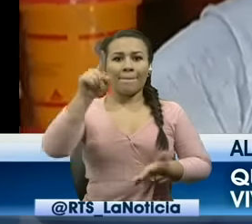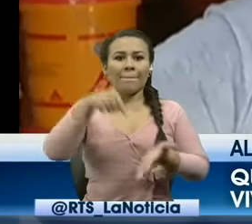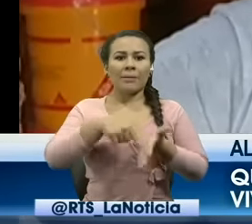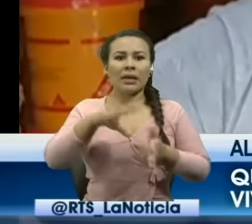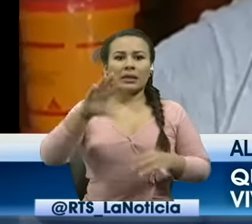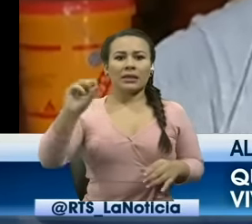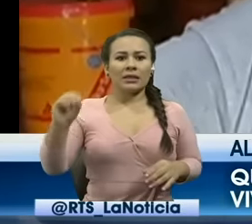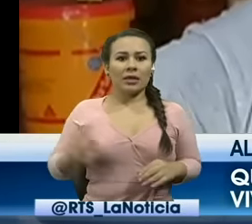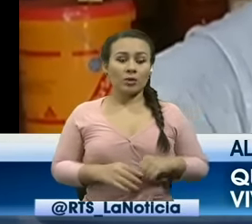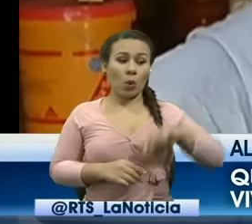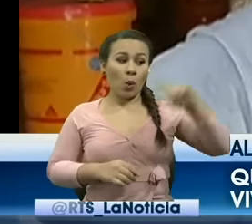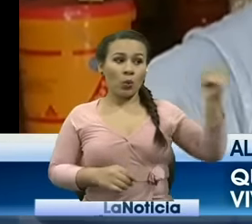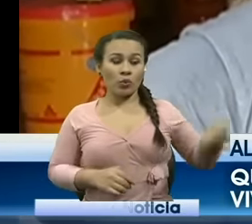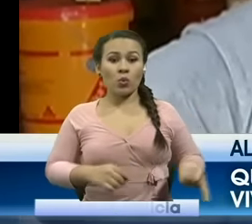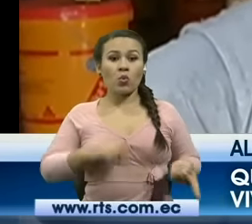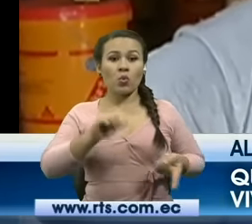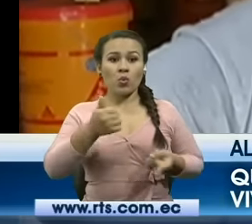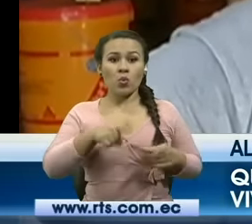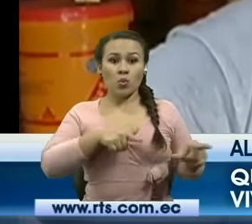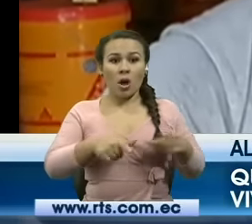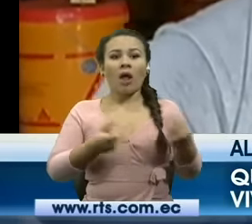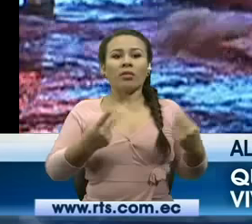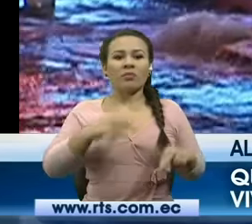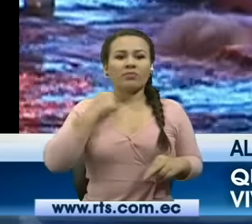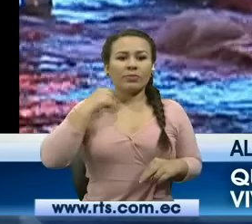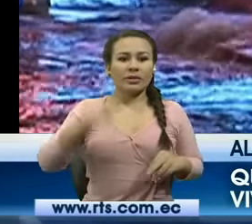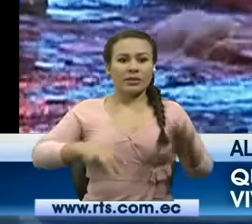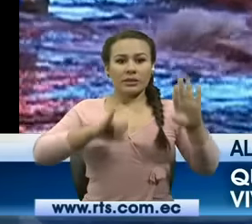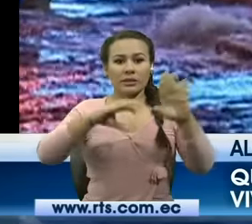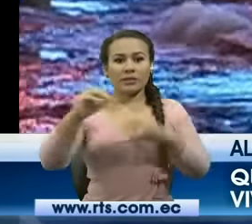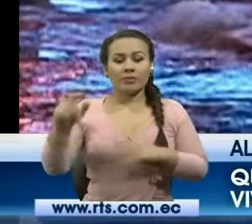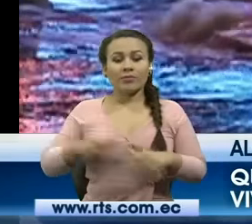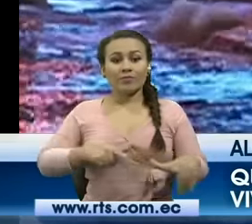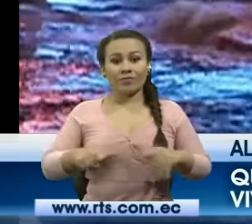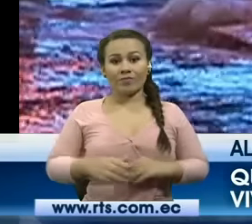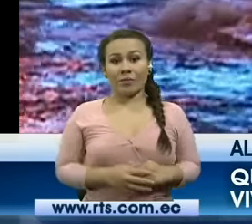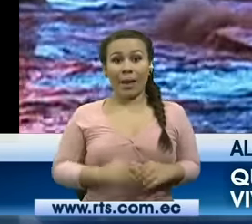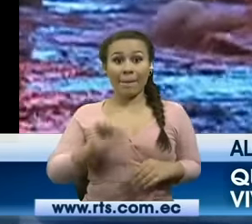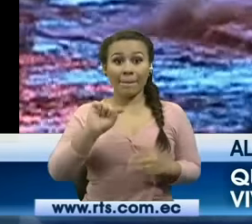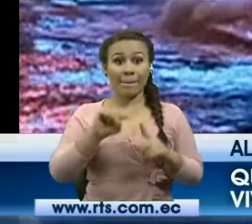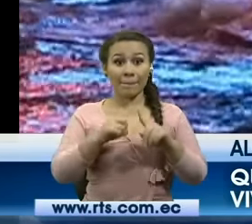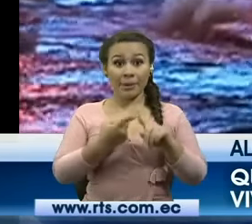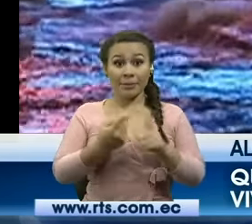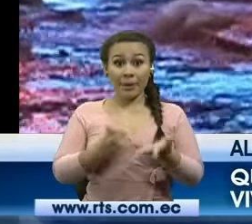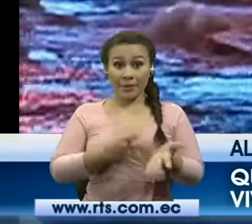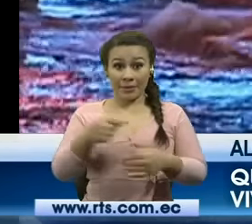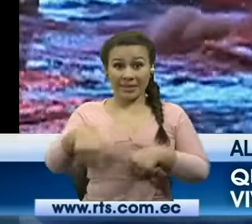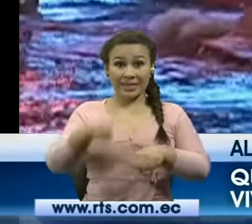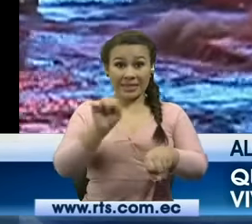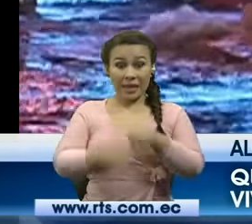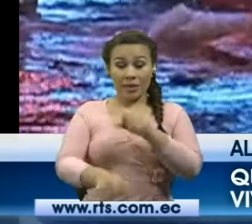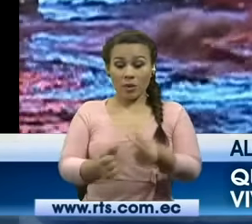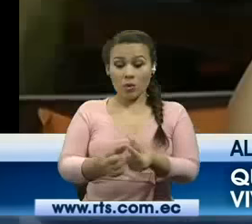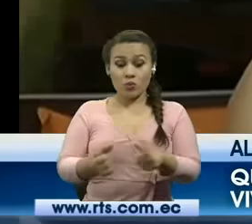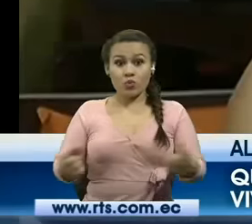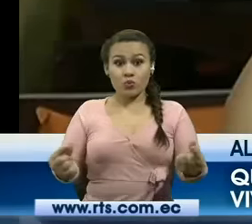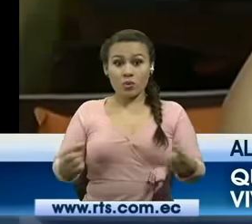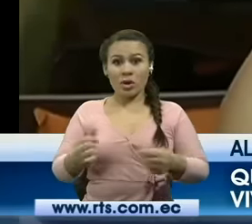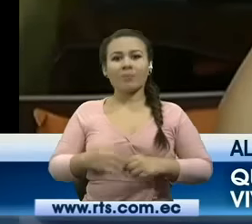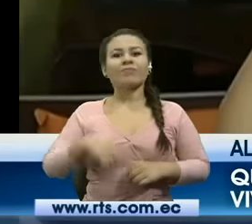y al lado del otro local también como unos 600 dólares más ¿acaso es primera vez que se produce un daño de este tipo?